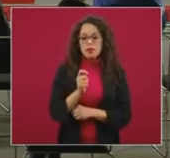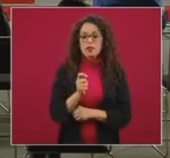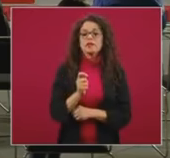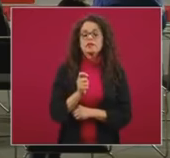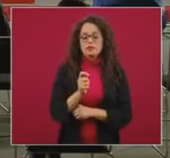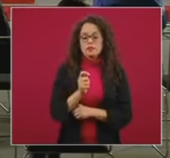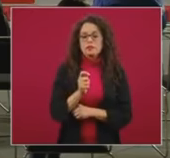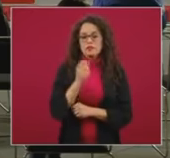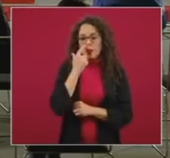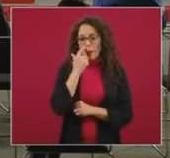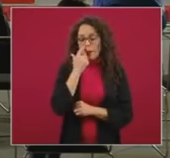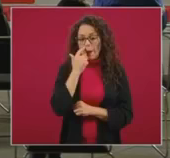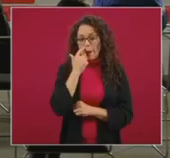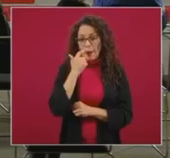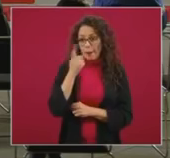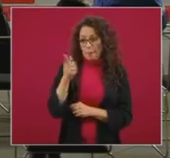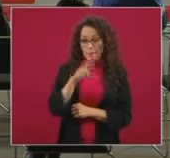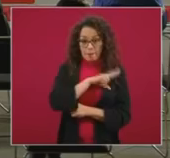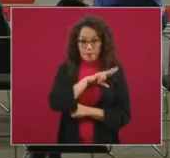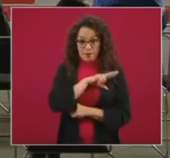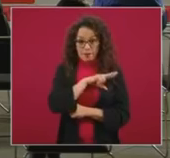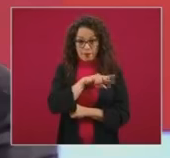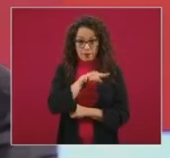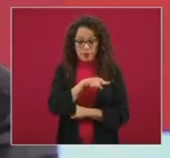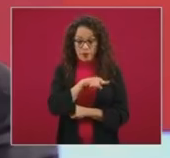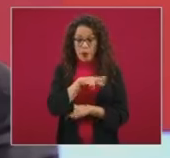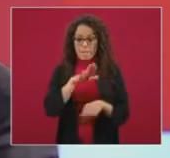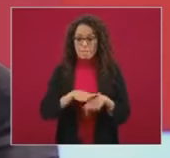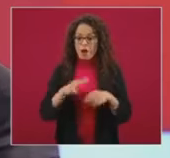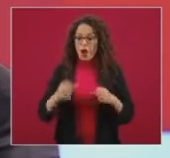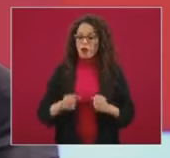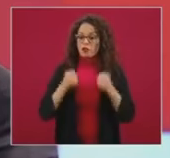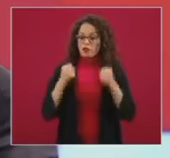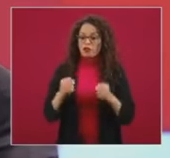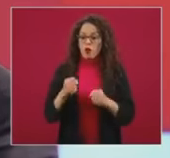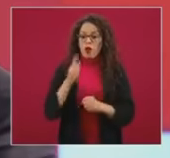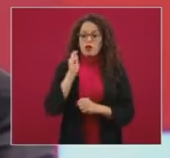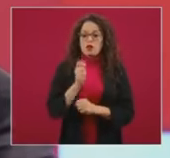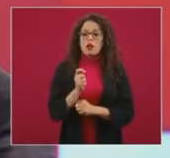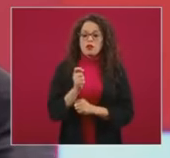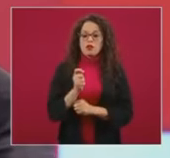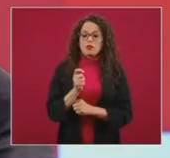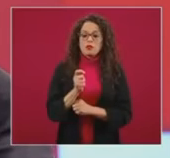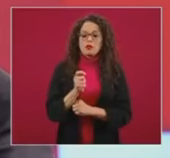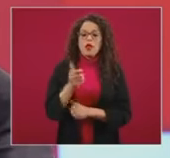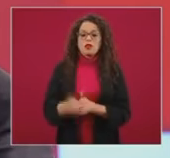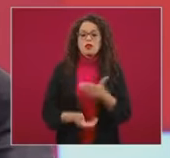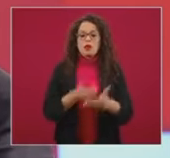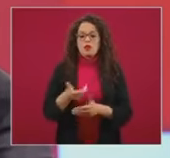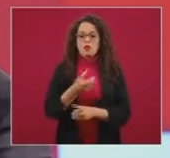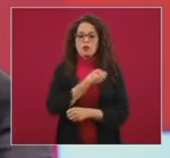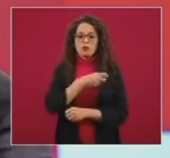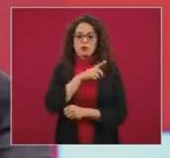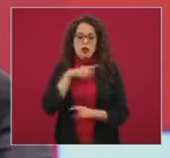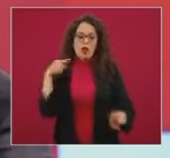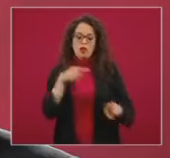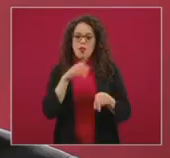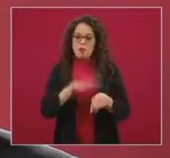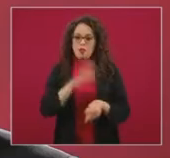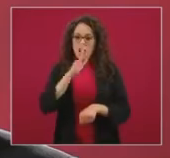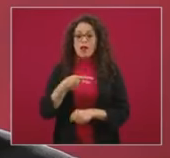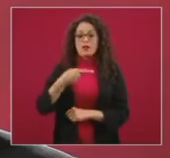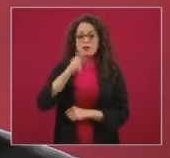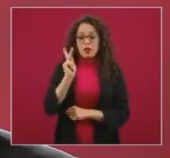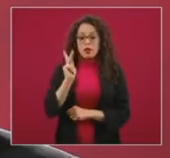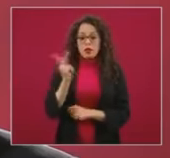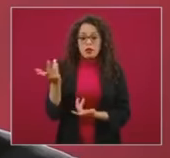sector privado que ocupan una muy importante proporción de la oferta de servicios de salud, pero que lejos está de